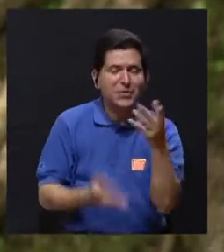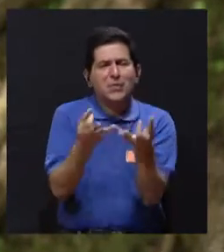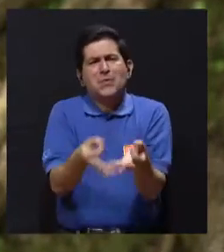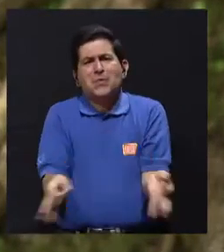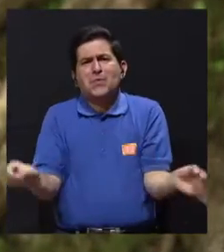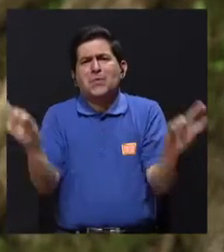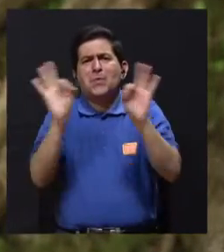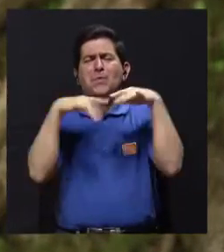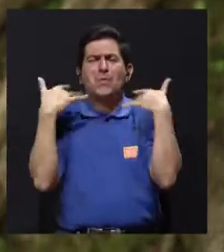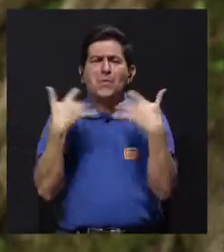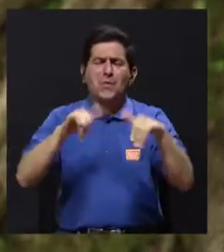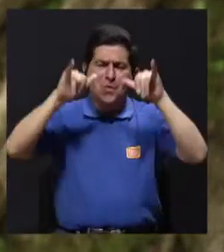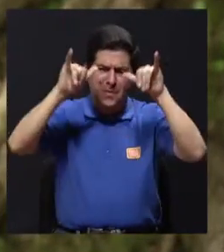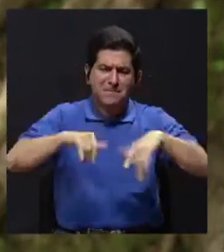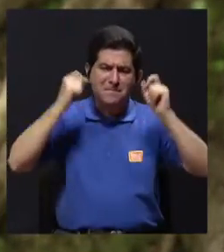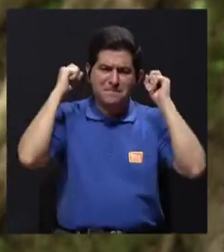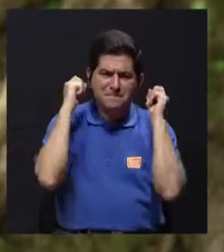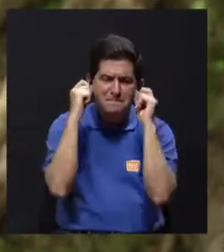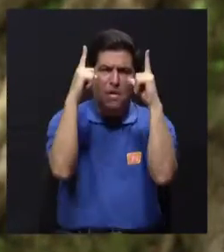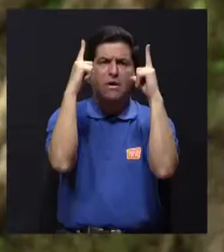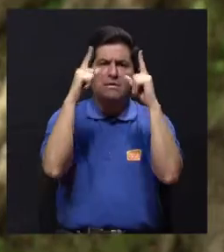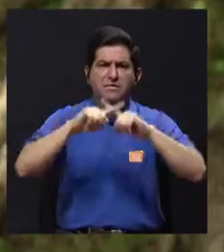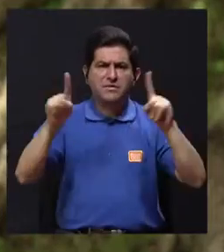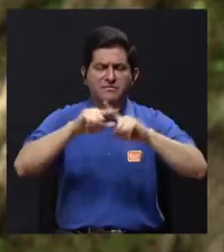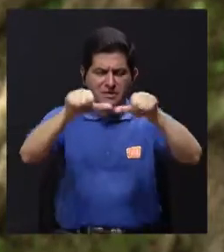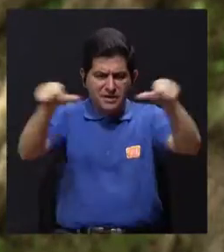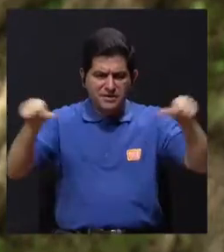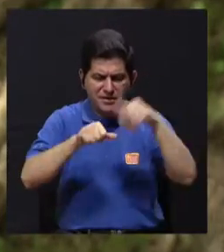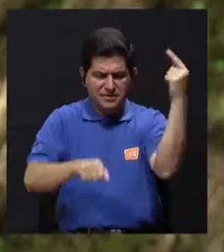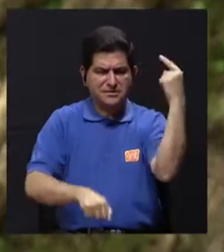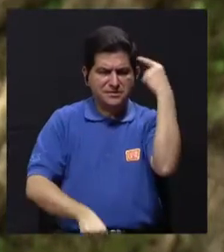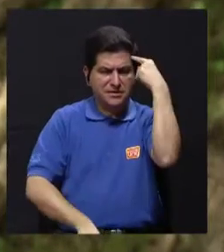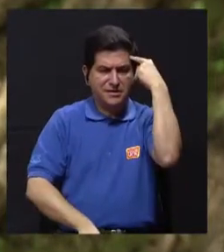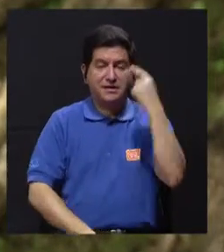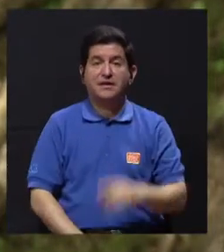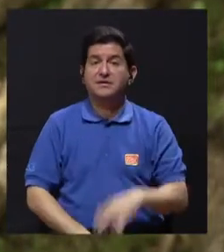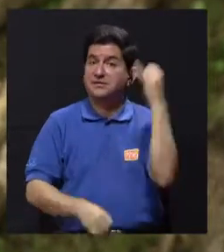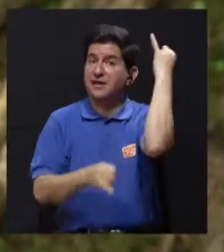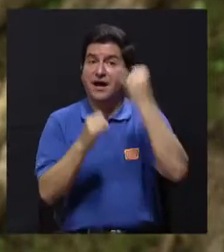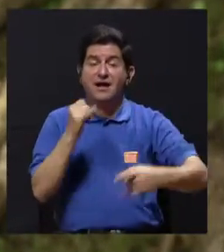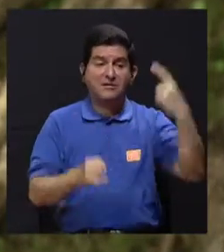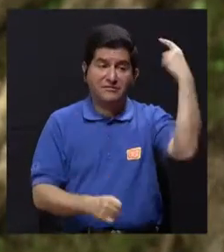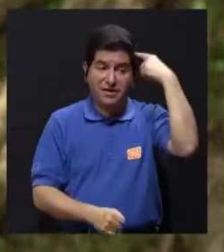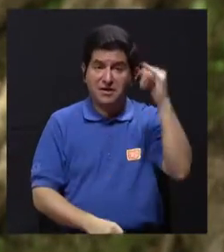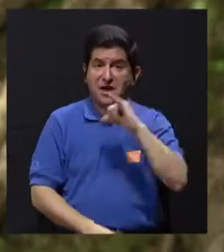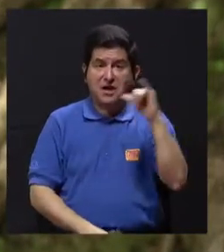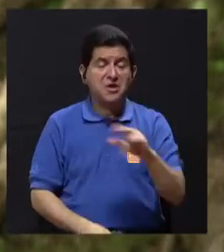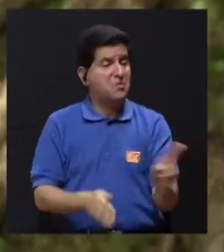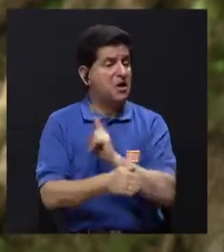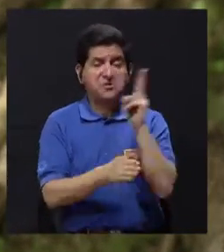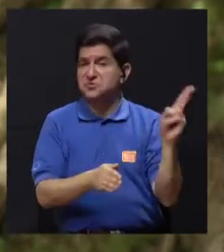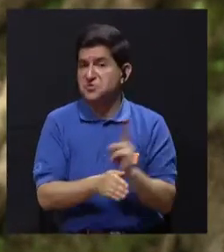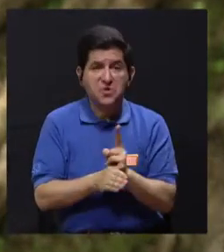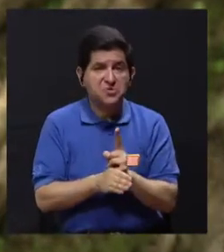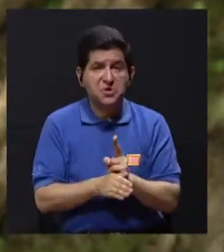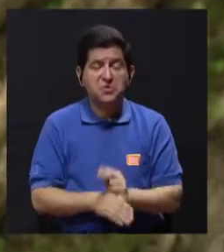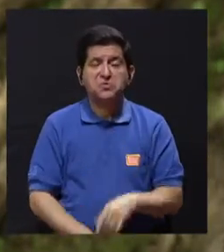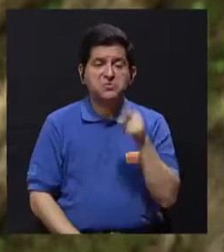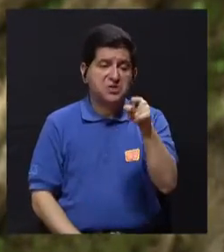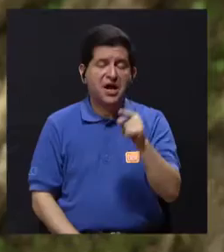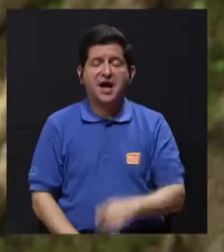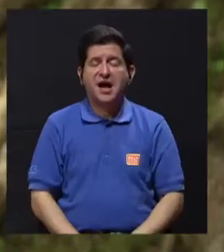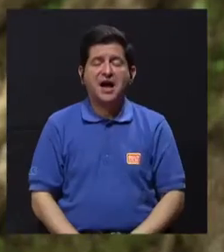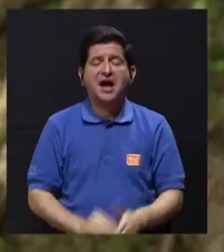en los niños, eso es importantísimo para mantener y despertar muchas áreas cerebrales, porque el cerebro al final de cuentas también si se deja de utilizar